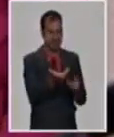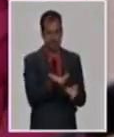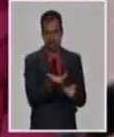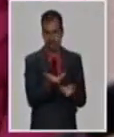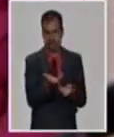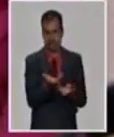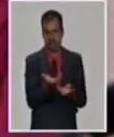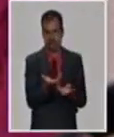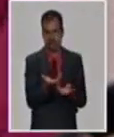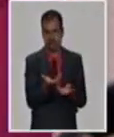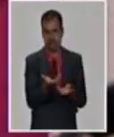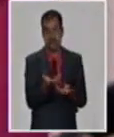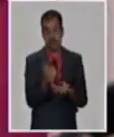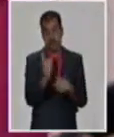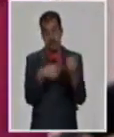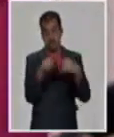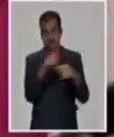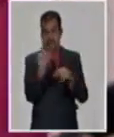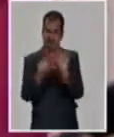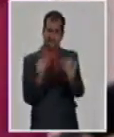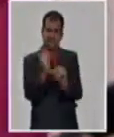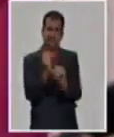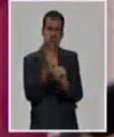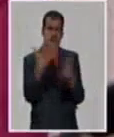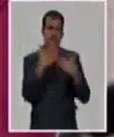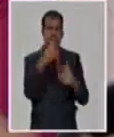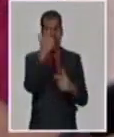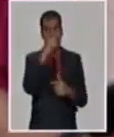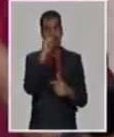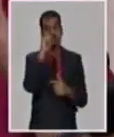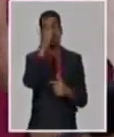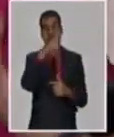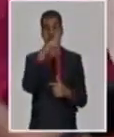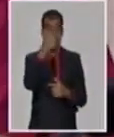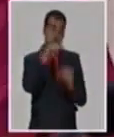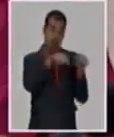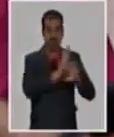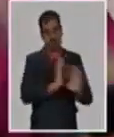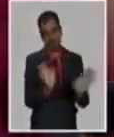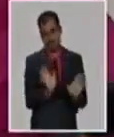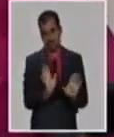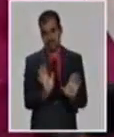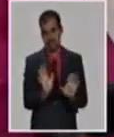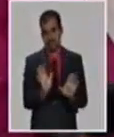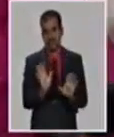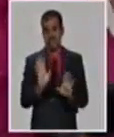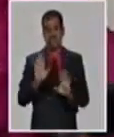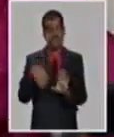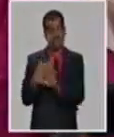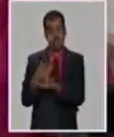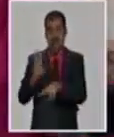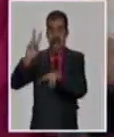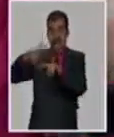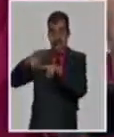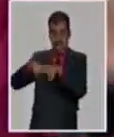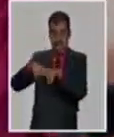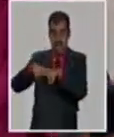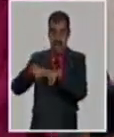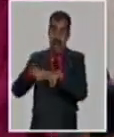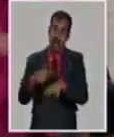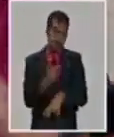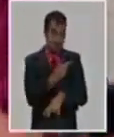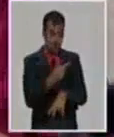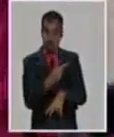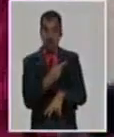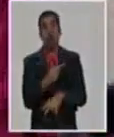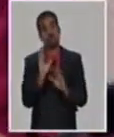que fundamentalmente va a ser con Agdala, bueno, porque están las 12. Y luego en la intervención de La Habana, bueno, son las dos porque están